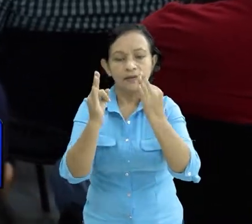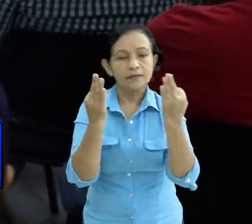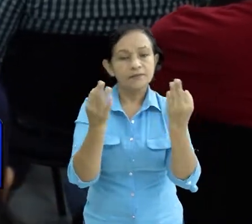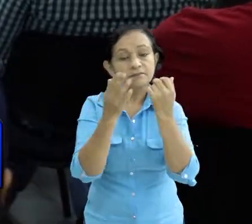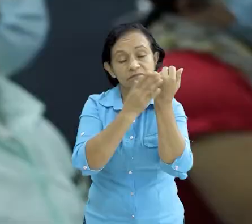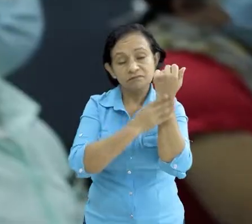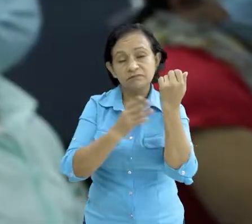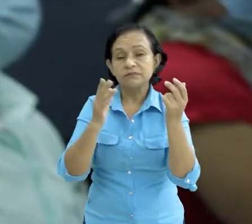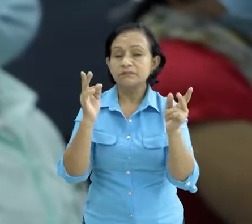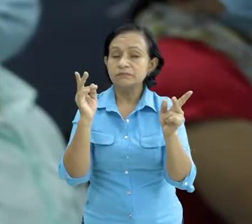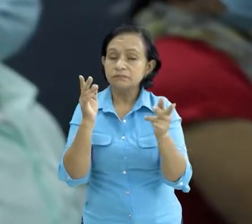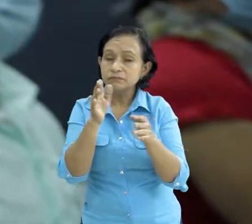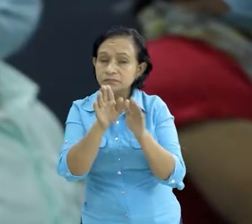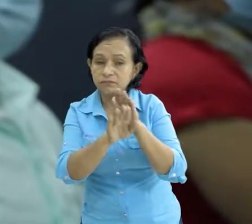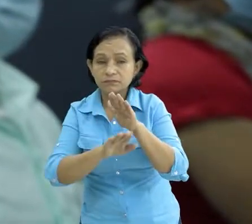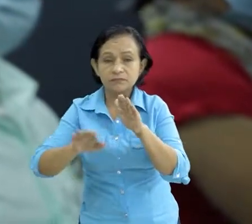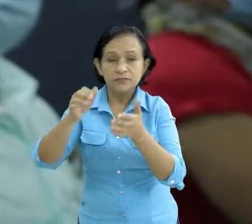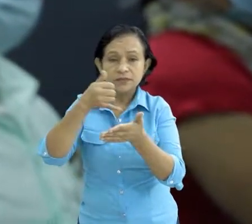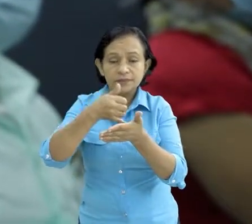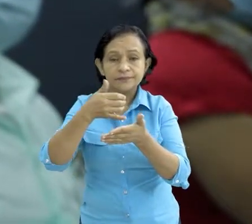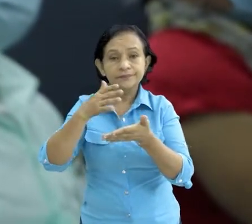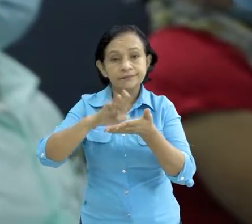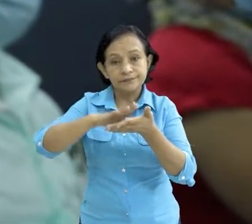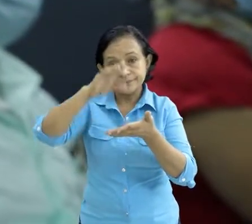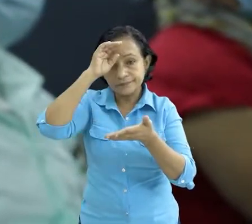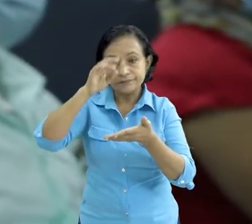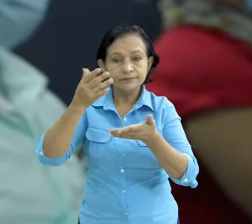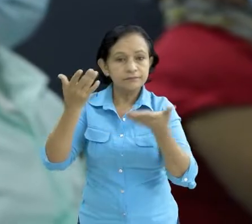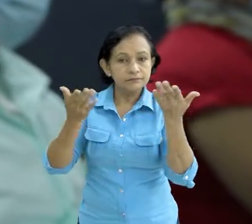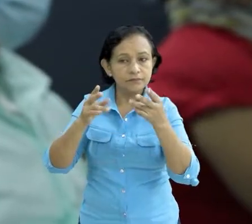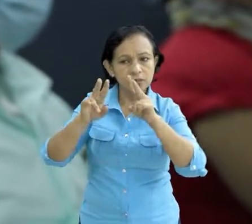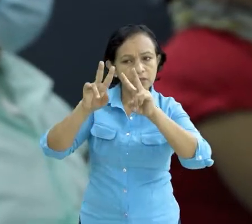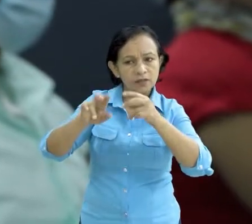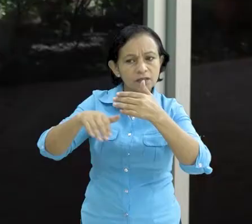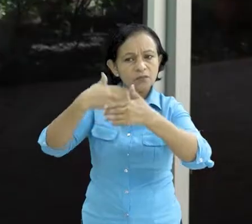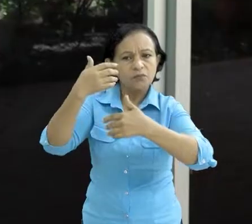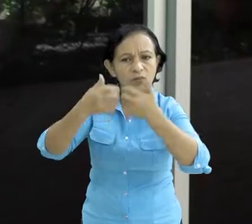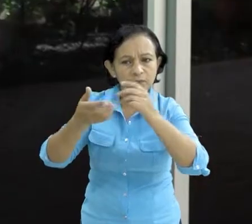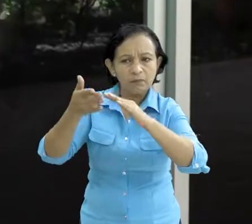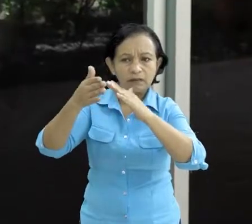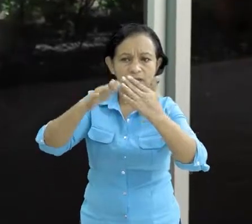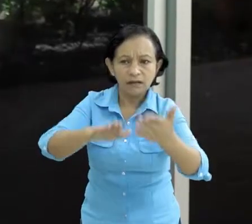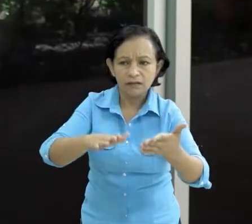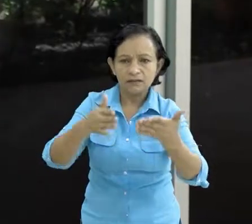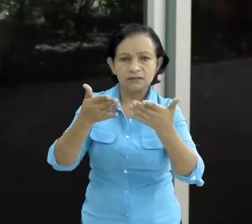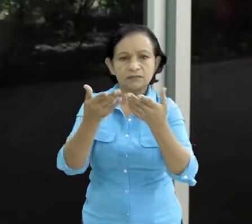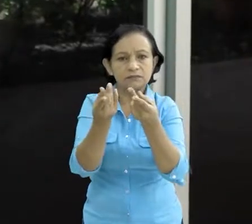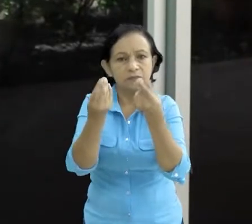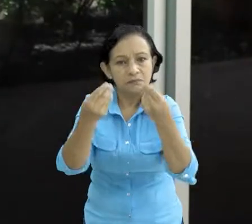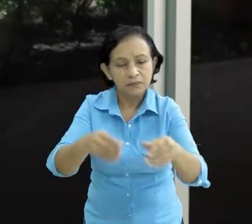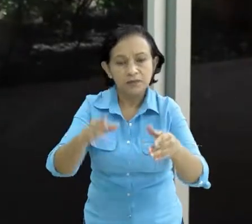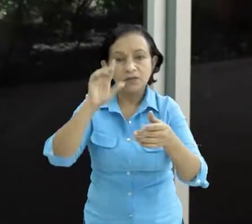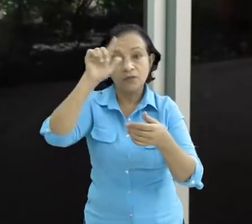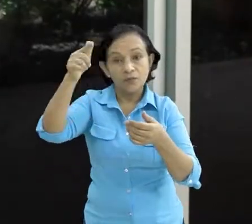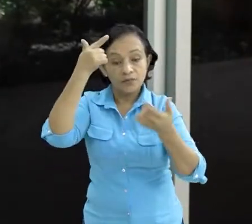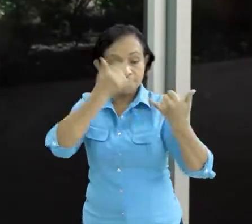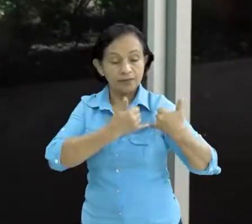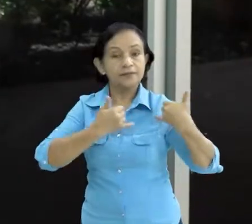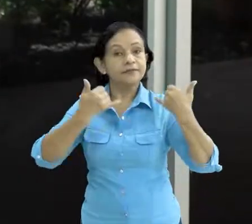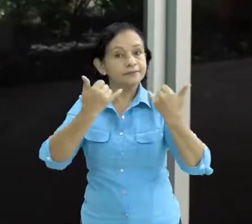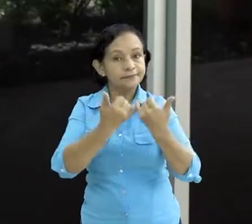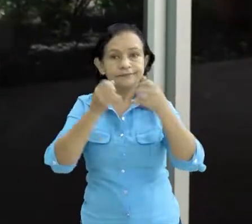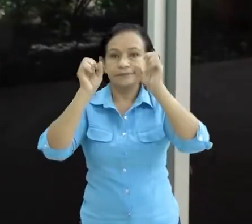más vulnerables a financiar estos conocimientos sobre la evaluación de daños nos permite a nosotros como institución y como Estado como gobierno